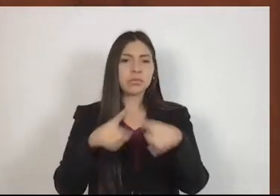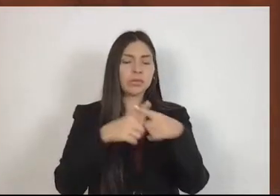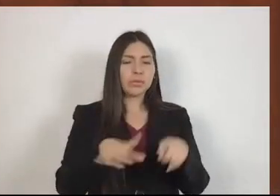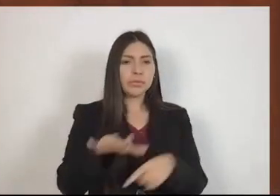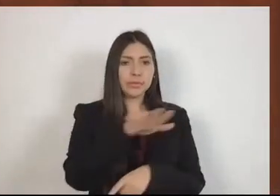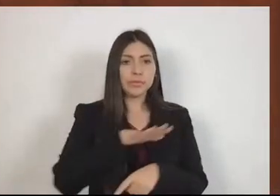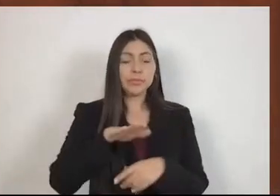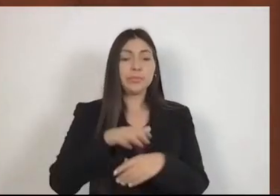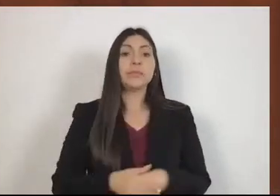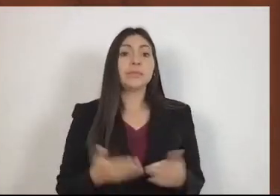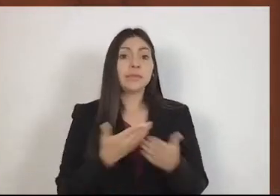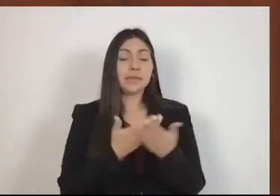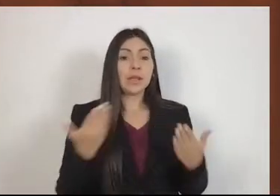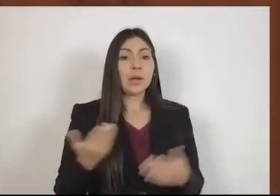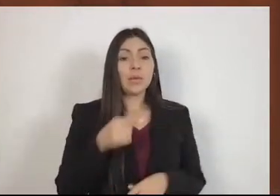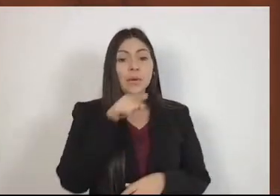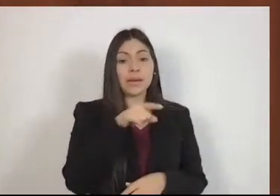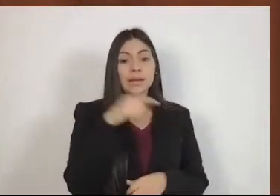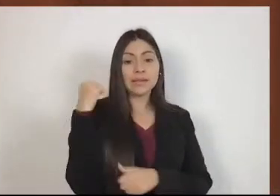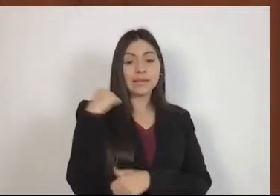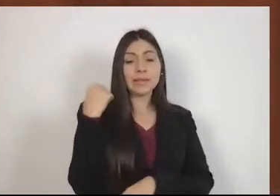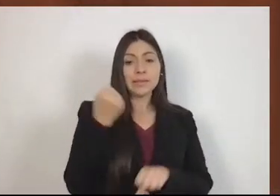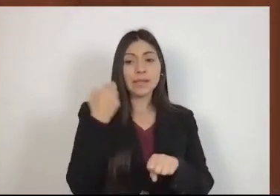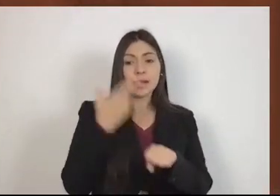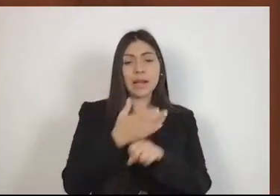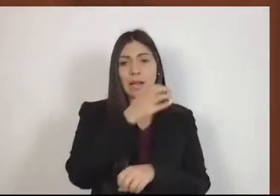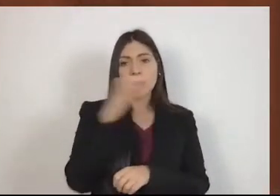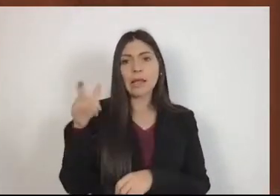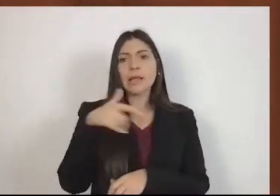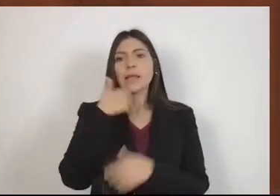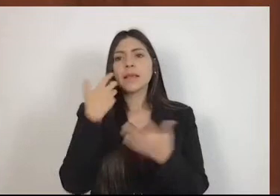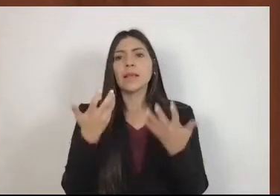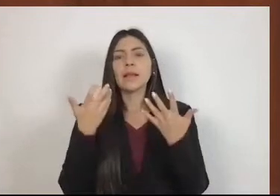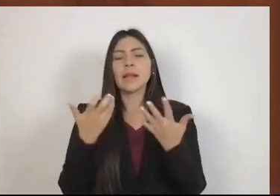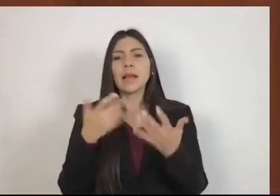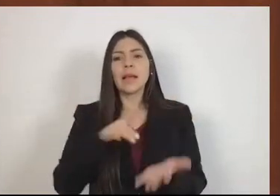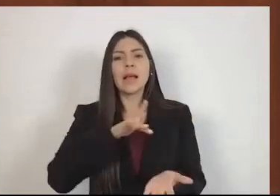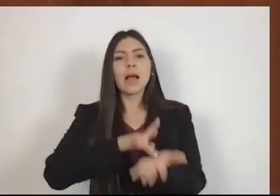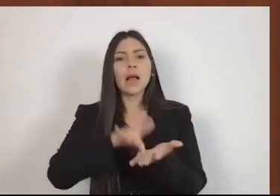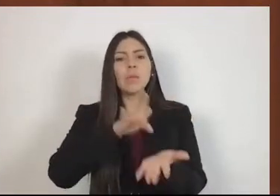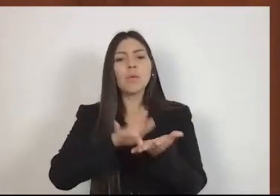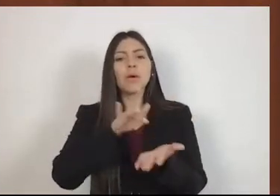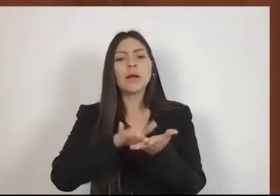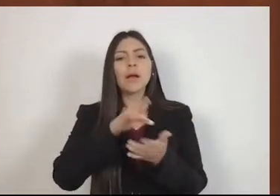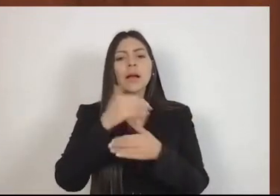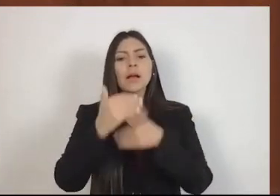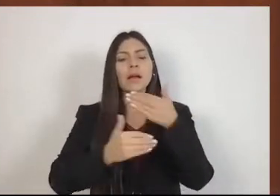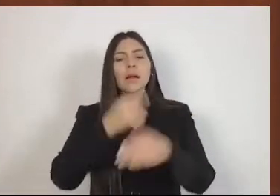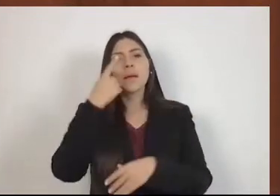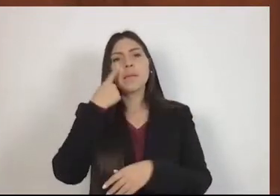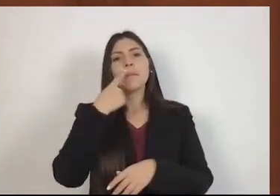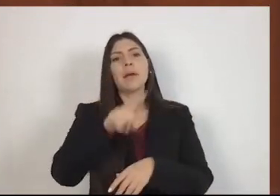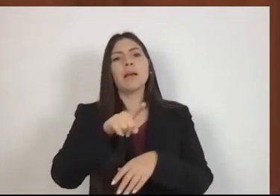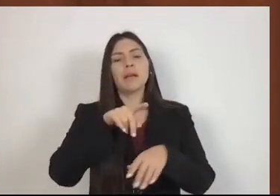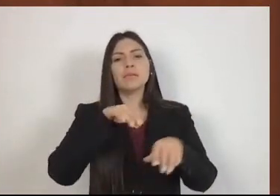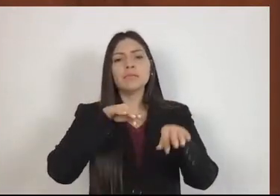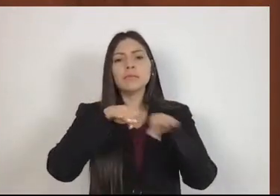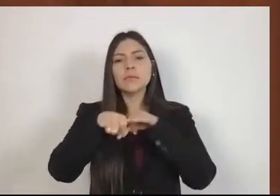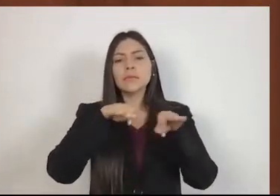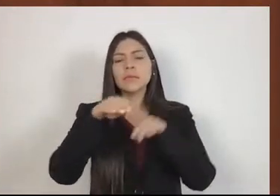renovar y fortalecer el impulso a las actividades agropecuarias, considerando su